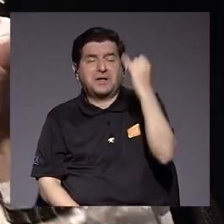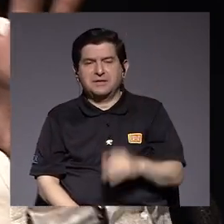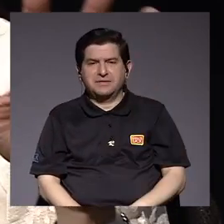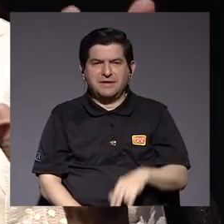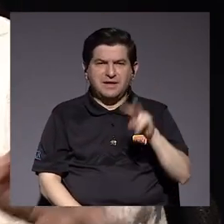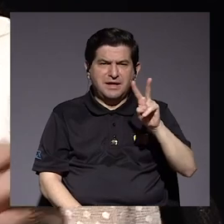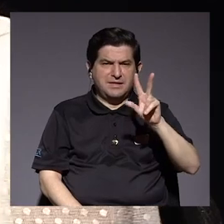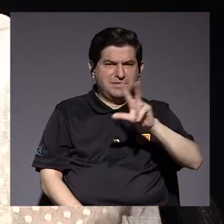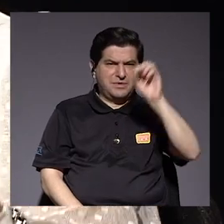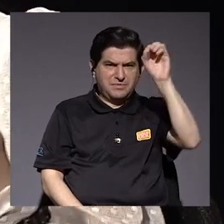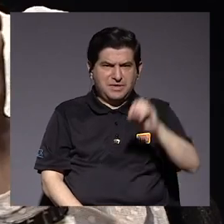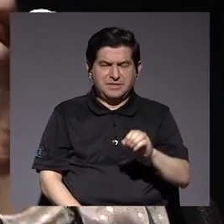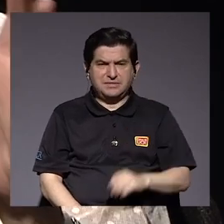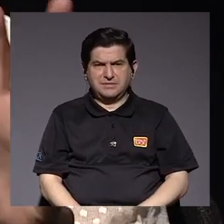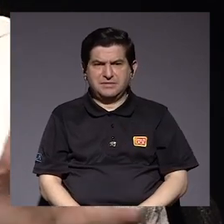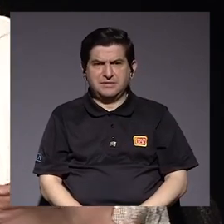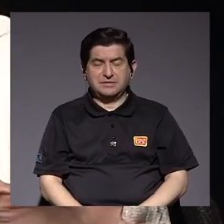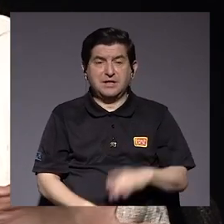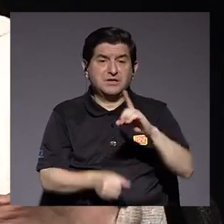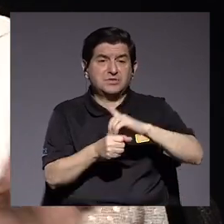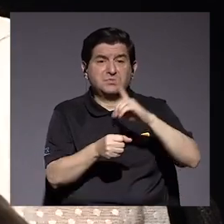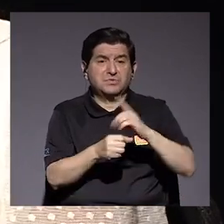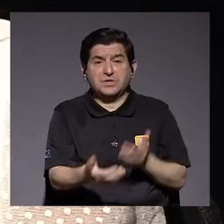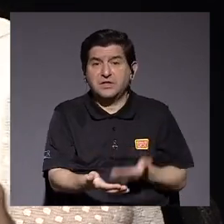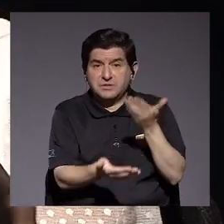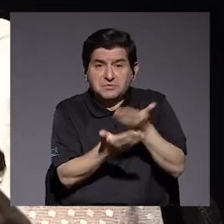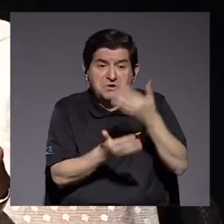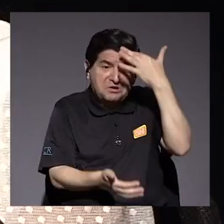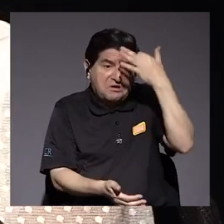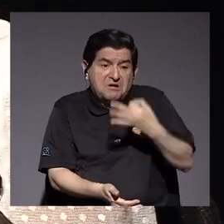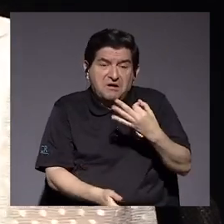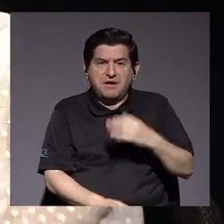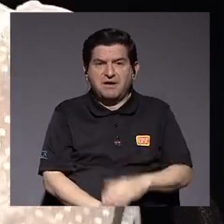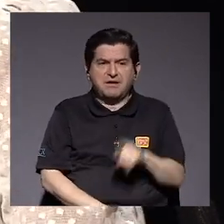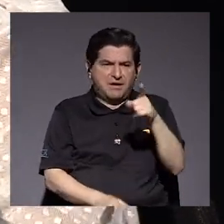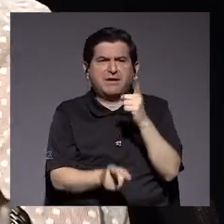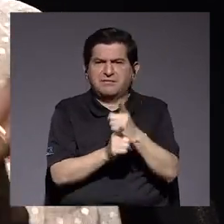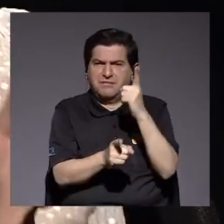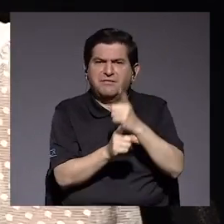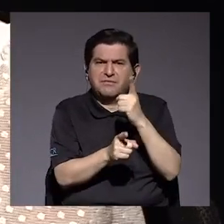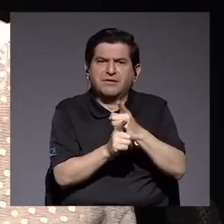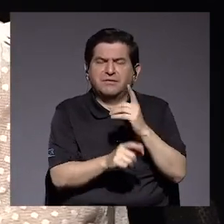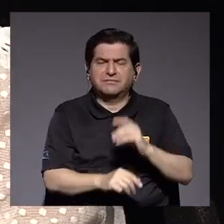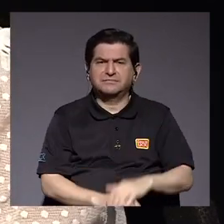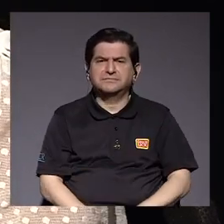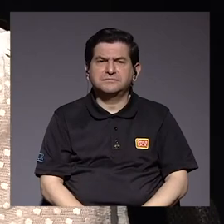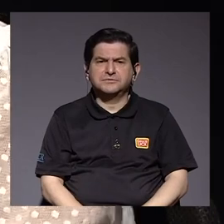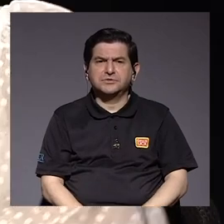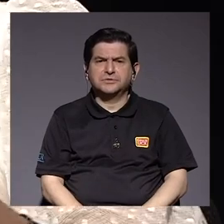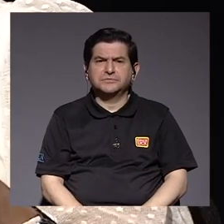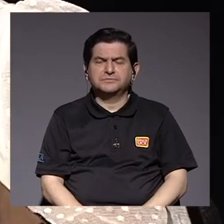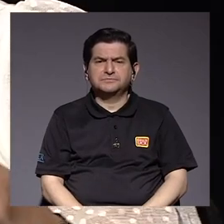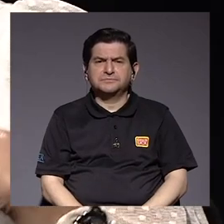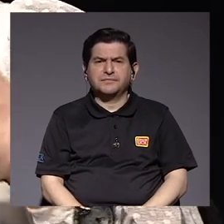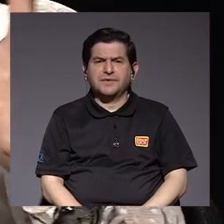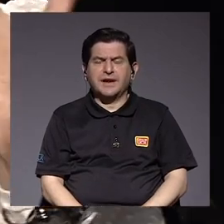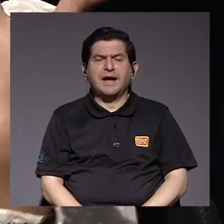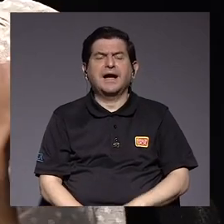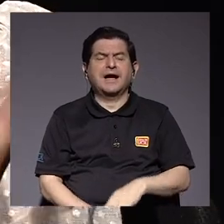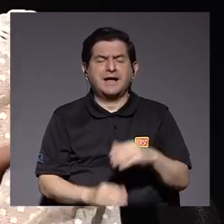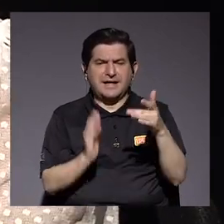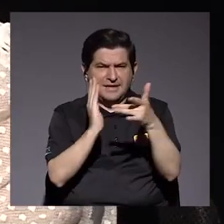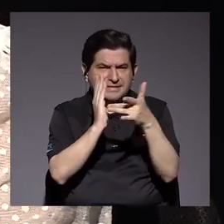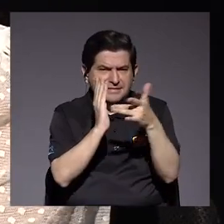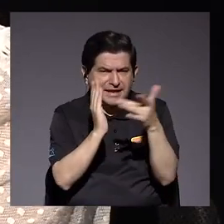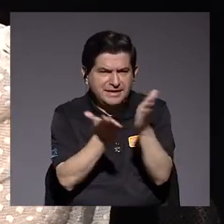ocurrencia de un 23% de tasa, porque a los diputados proponentes les parecía que era lo apropiado, logramos